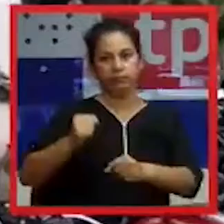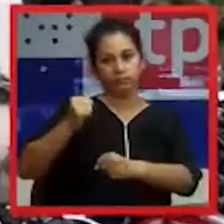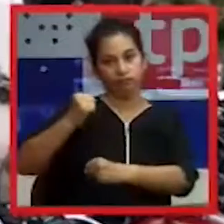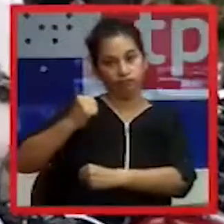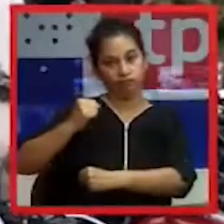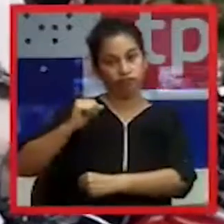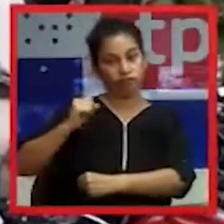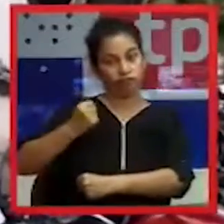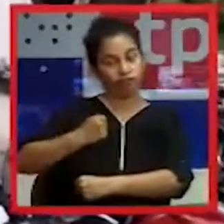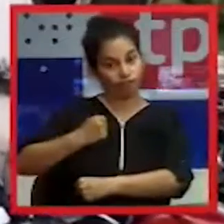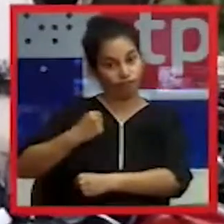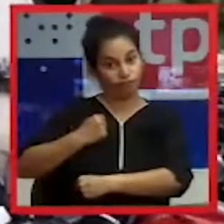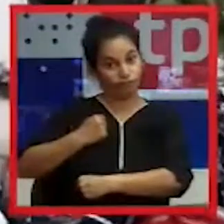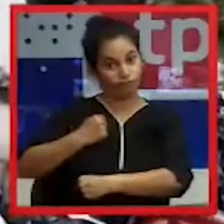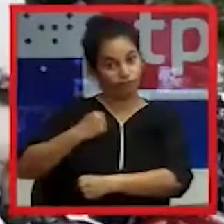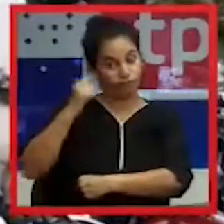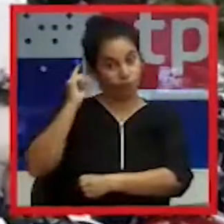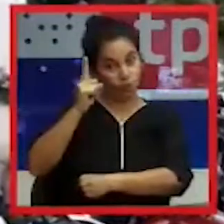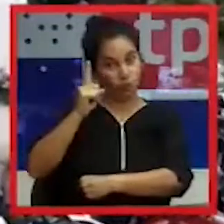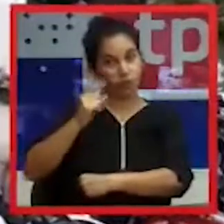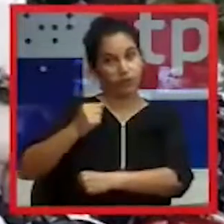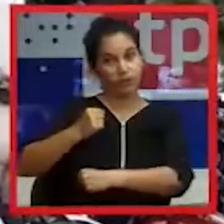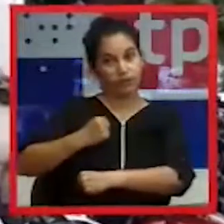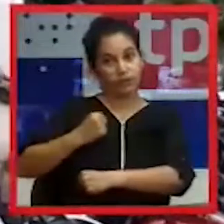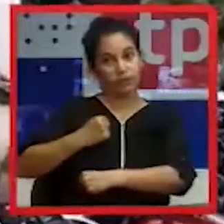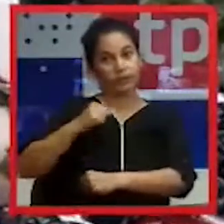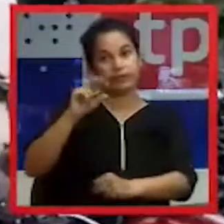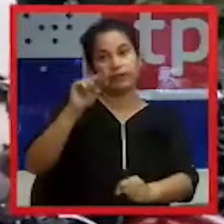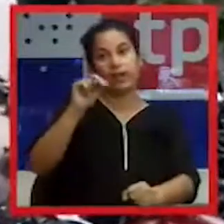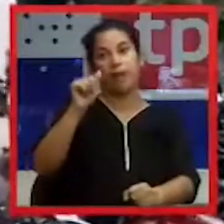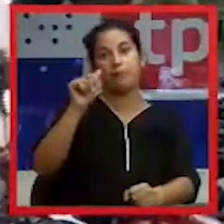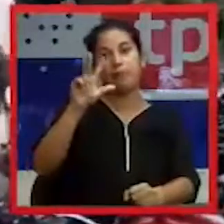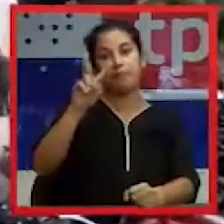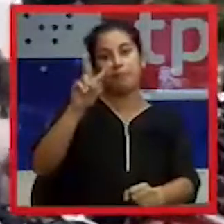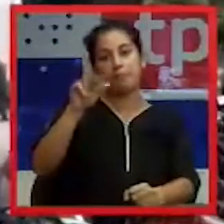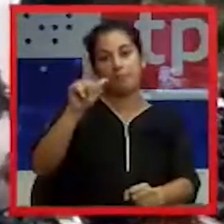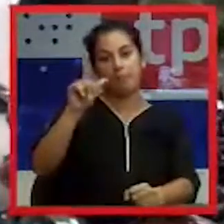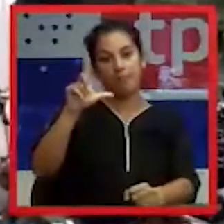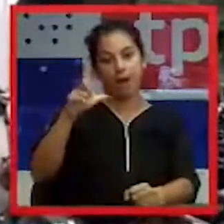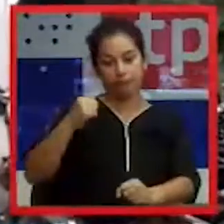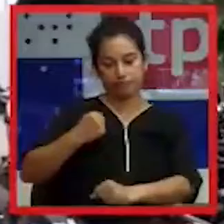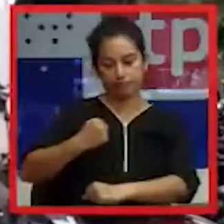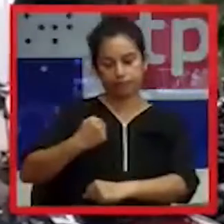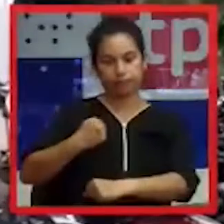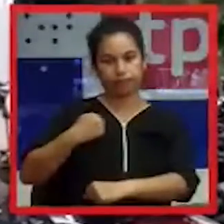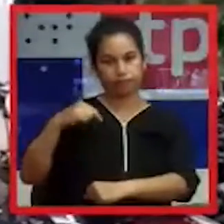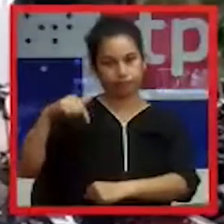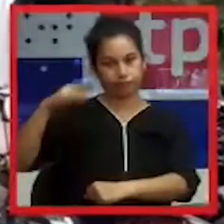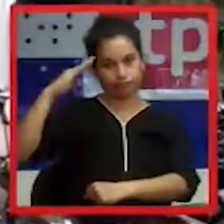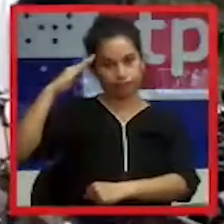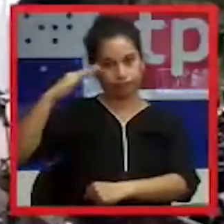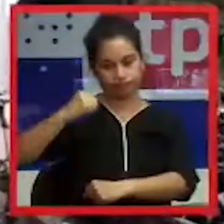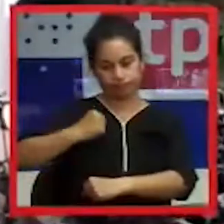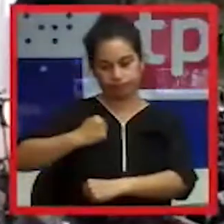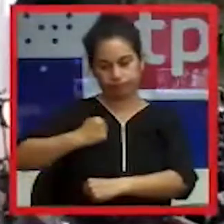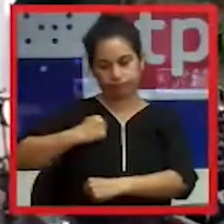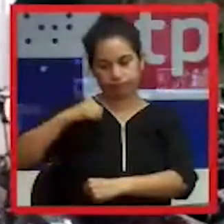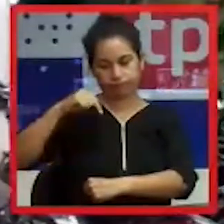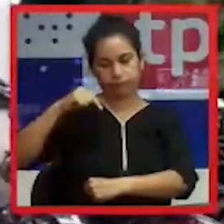efectivo de las Fuerzas Armadas, en este caso de la naval, en el grado de Alférez, el cual estaría